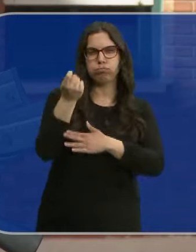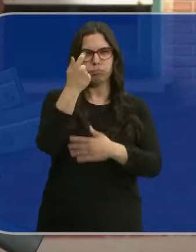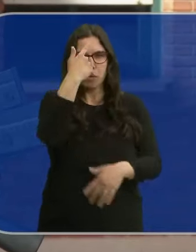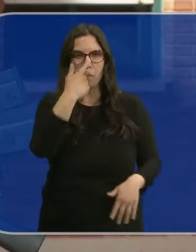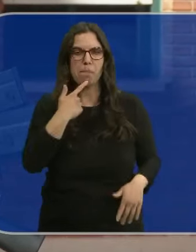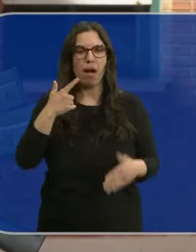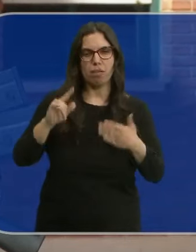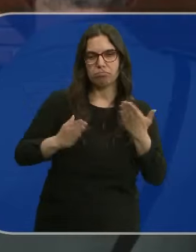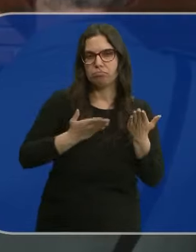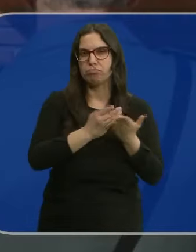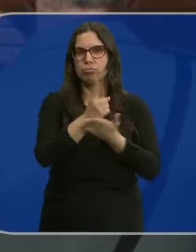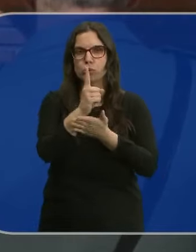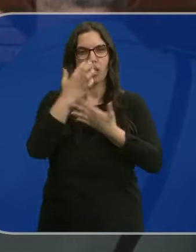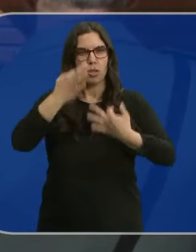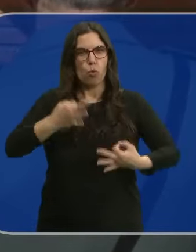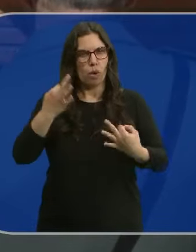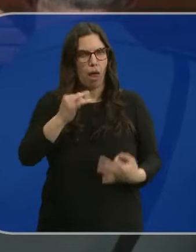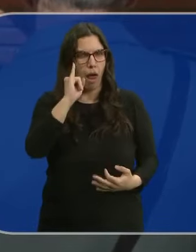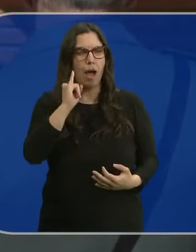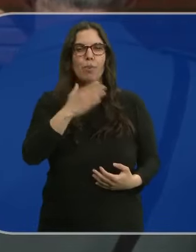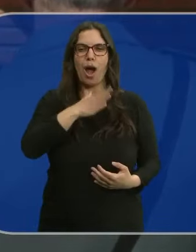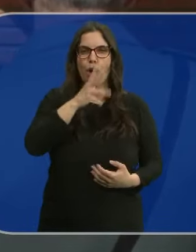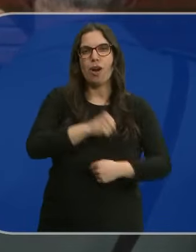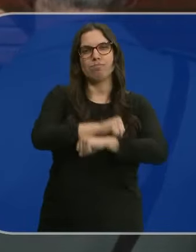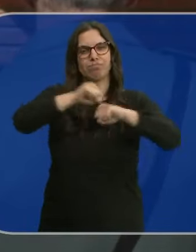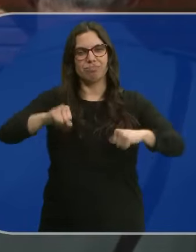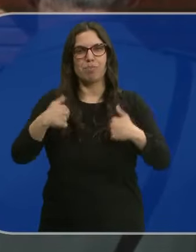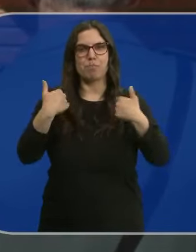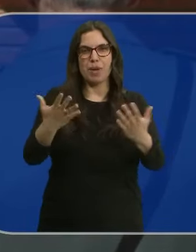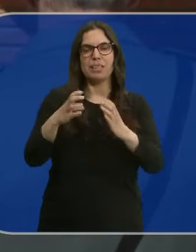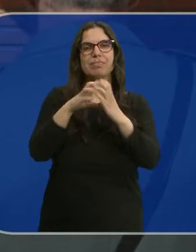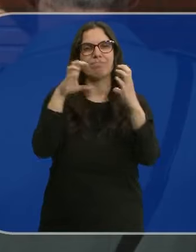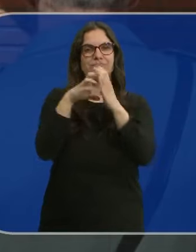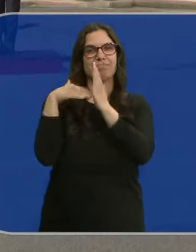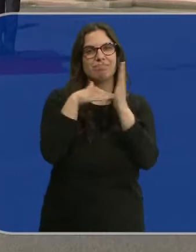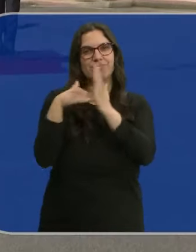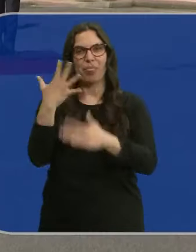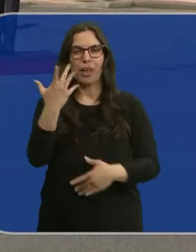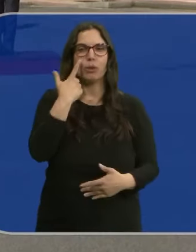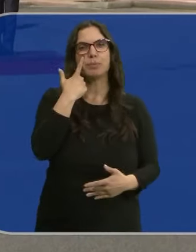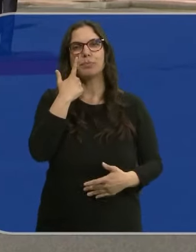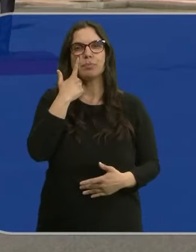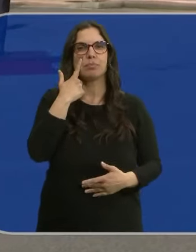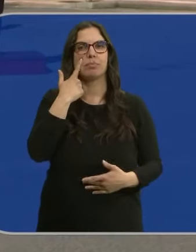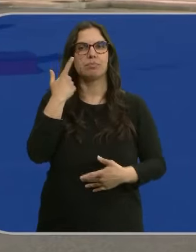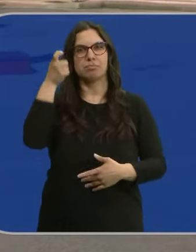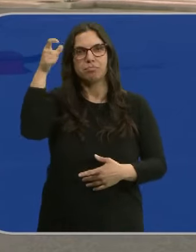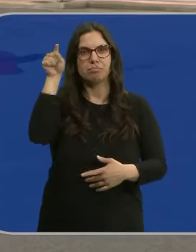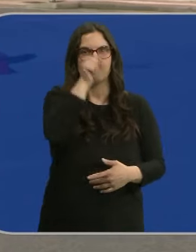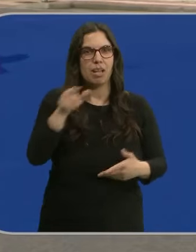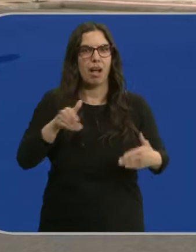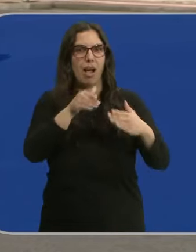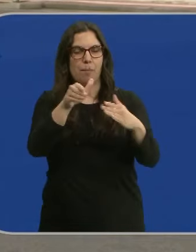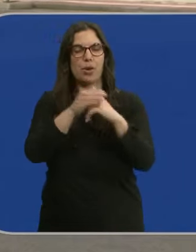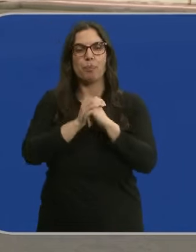imagen de ruta segura, pero que se refuerza todavía más con estas cinco nuevas unidades que operarán y velarán por lo que ocurra en el